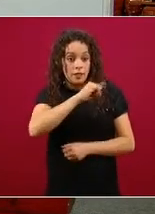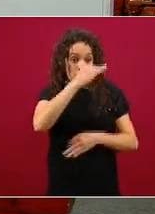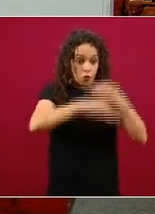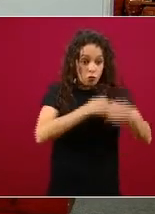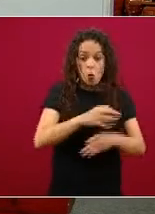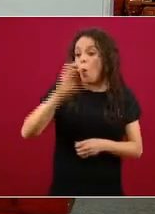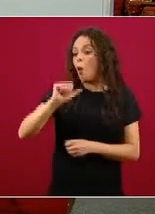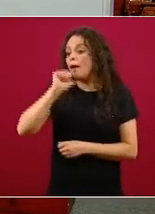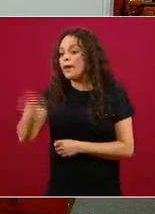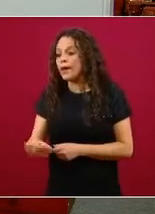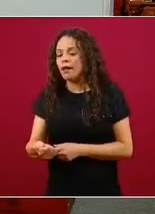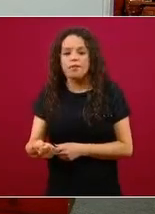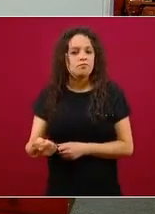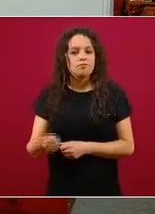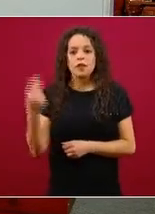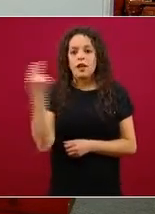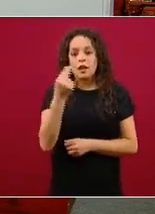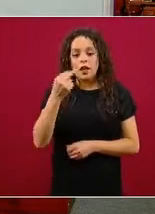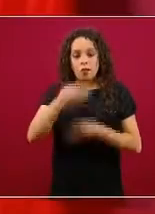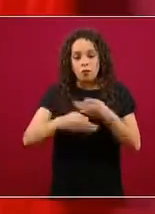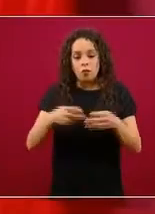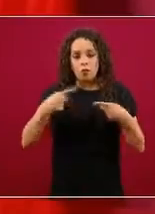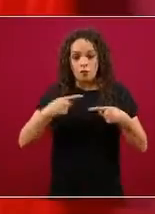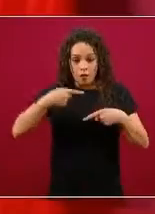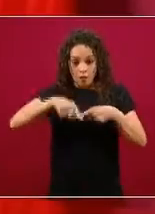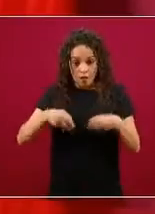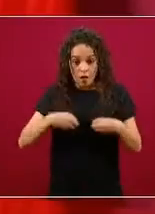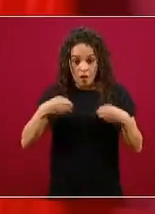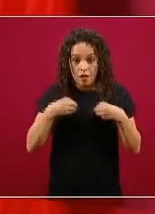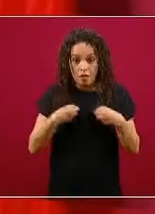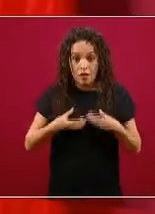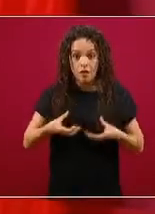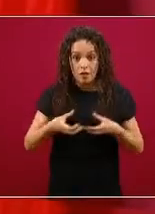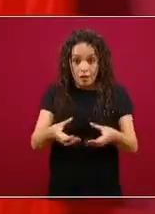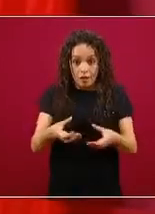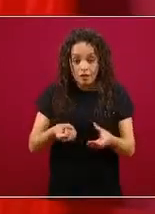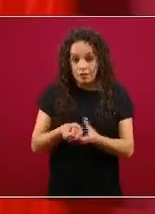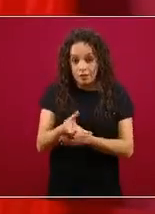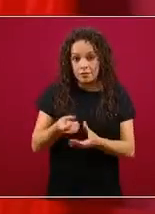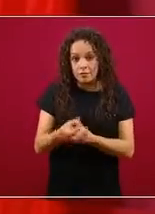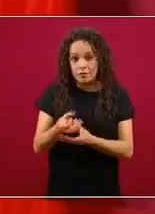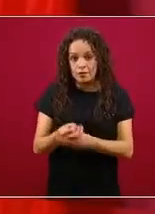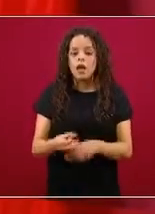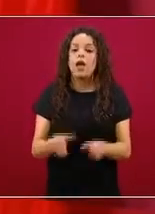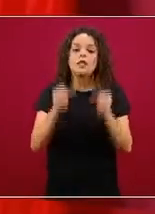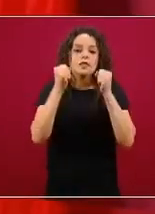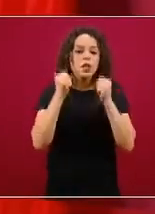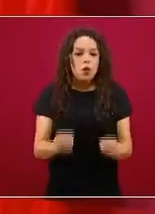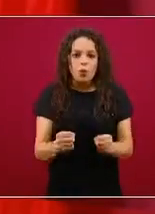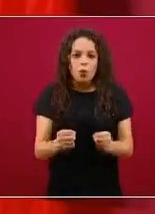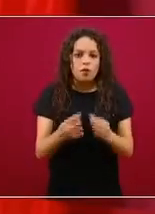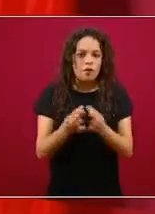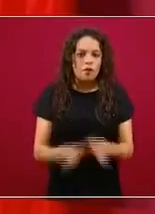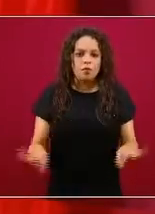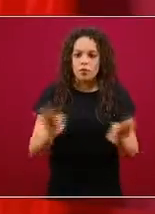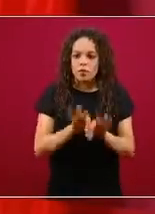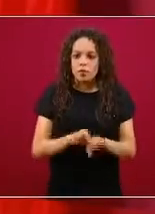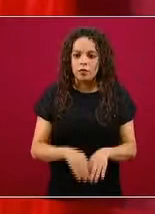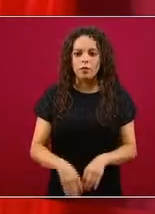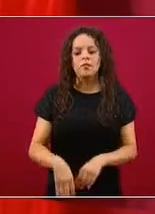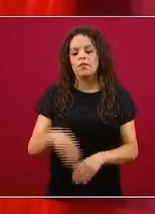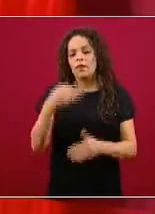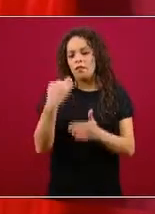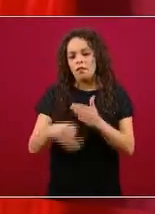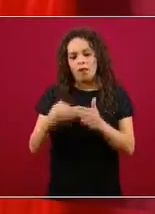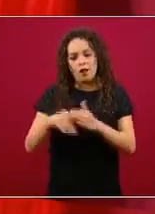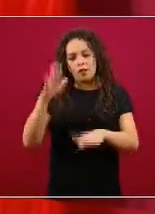pública de una manera segura y les recuerdo la epidemia todavía le falta mucho es una epidemia larga como dije desde